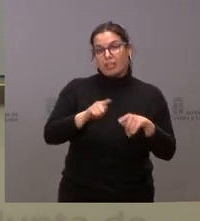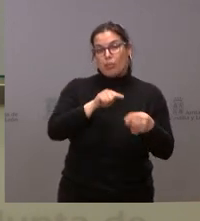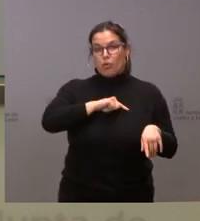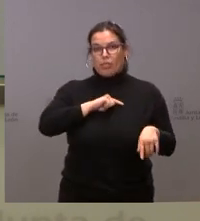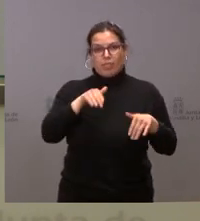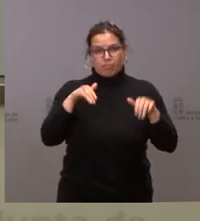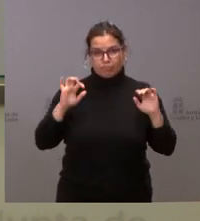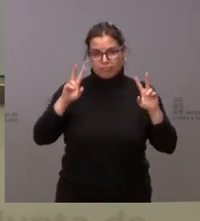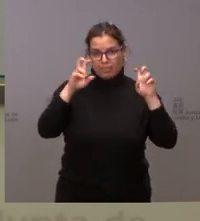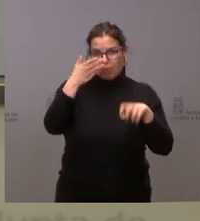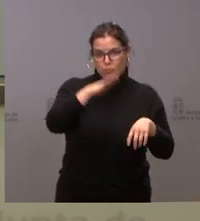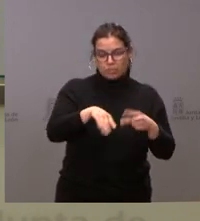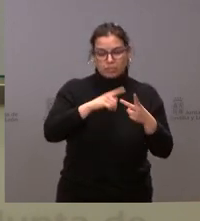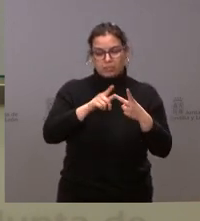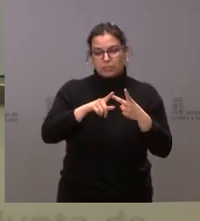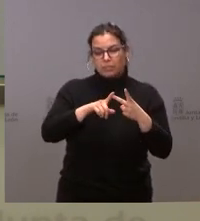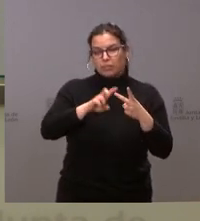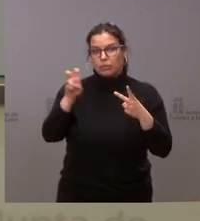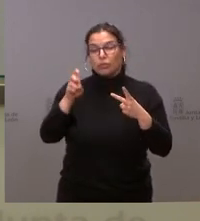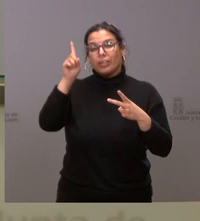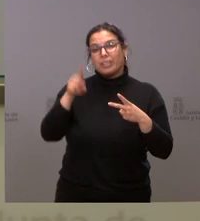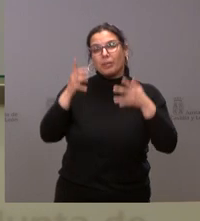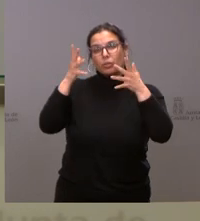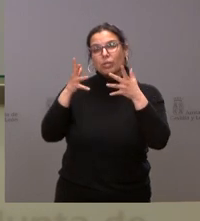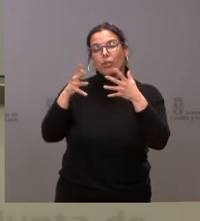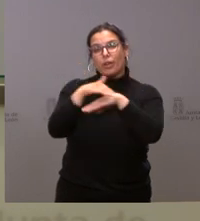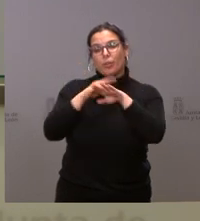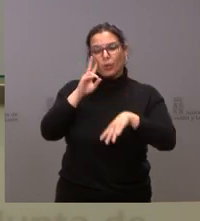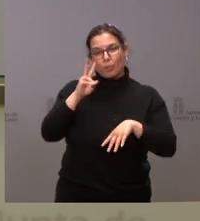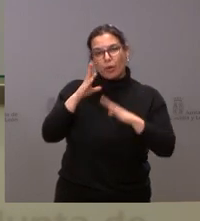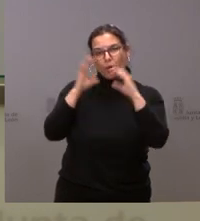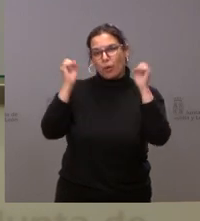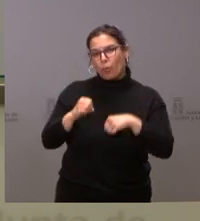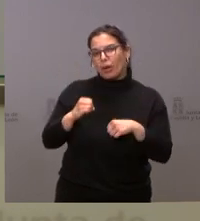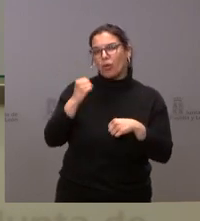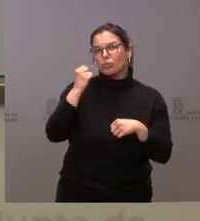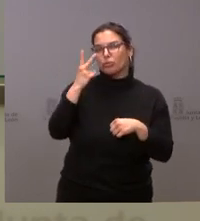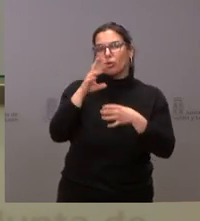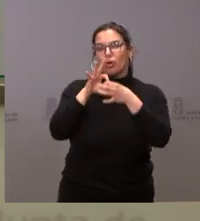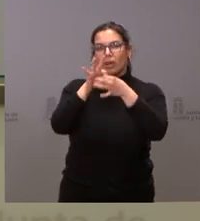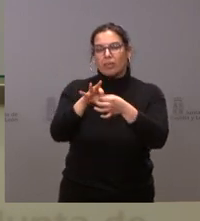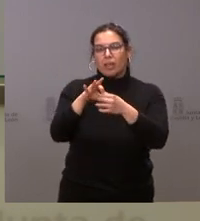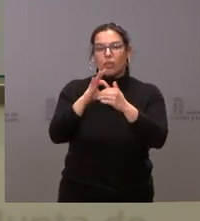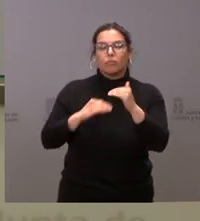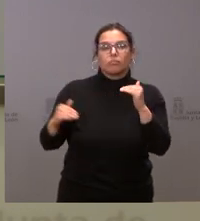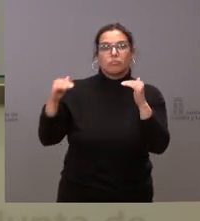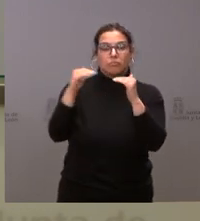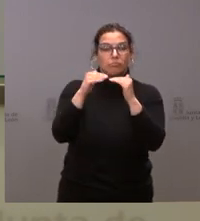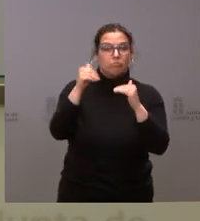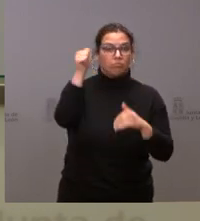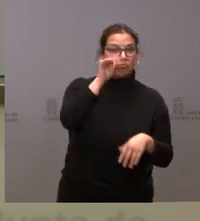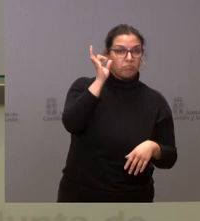Y luego veo que en el Consejo de Gobierno hay un par de acuerdos relacionados con igualdad de género y atención a las mujeres.